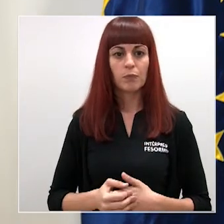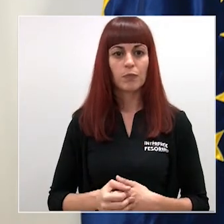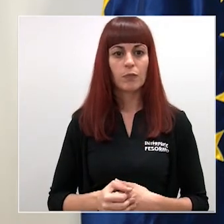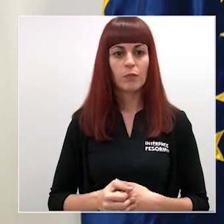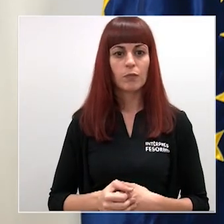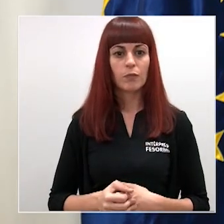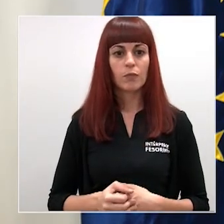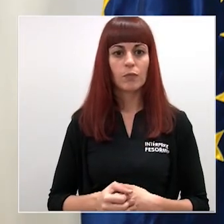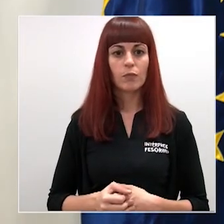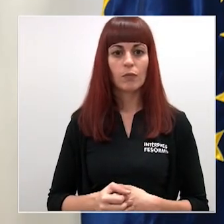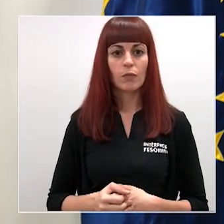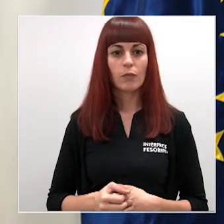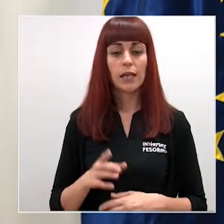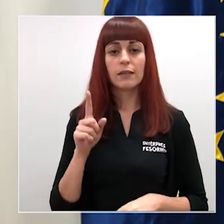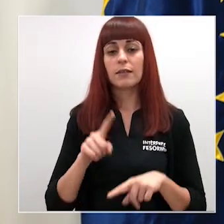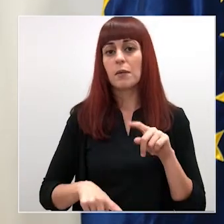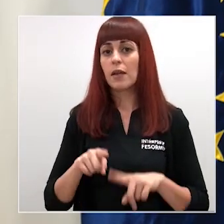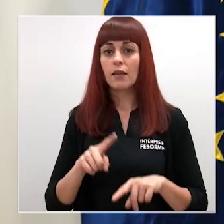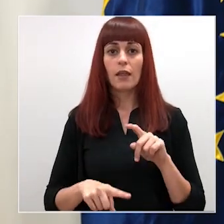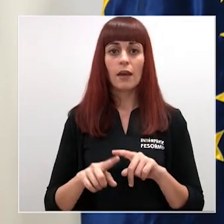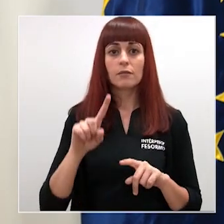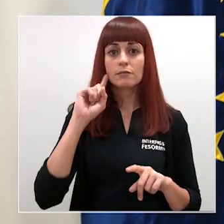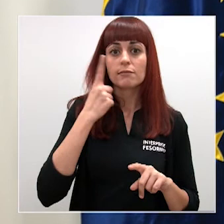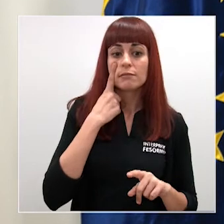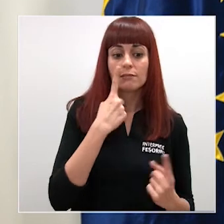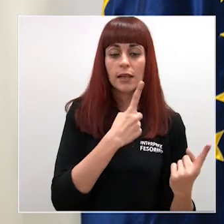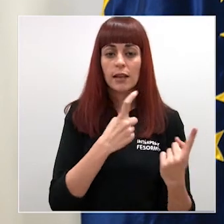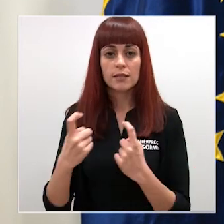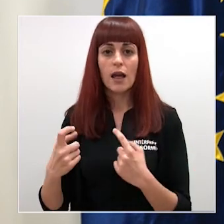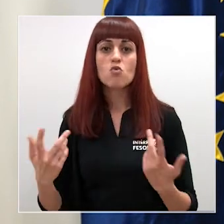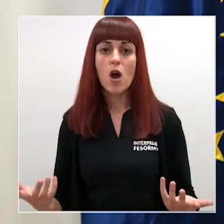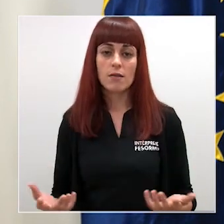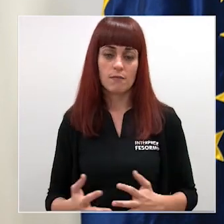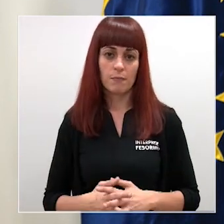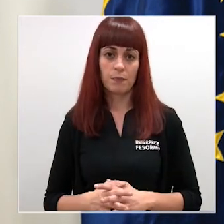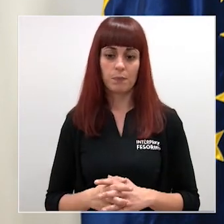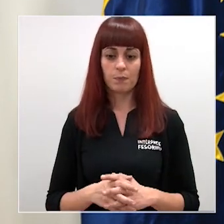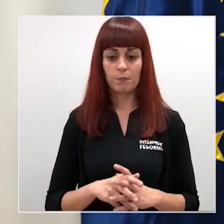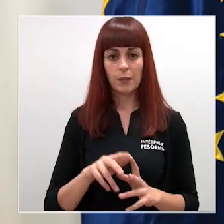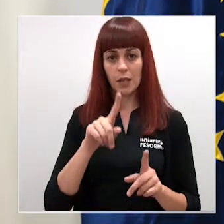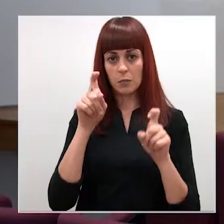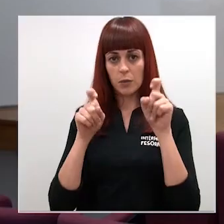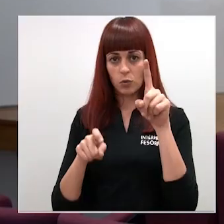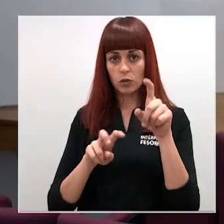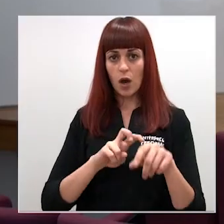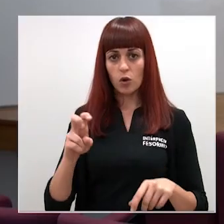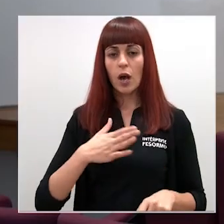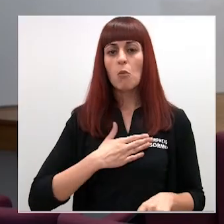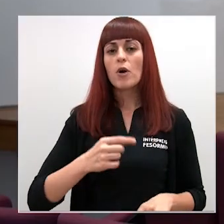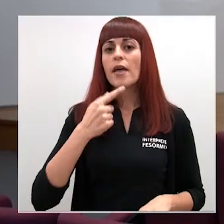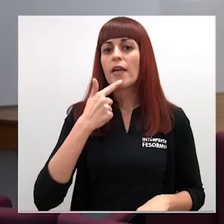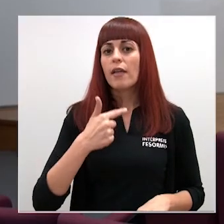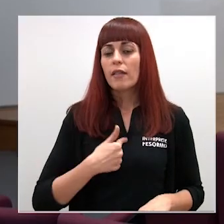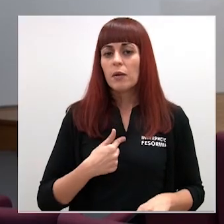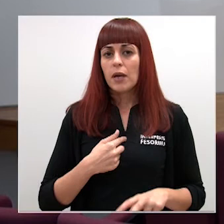en virtud de la necesidad que detectemos en los proyectos que no han recibido ayuda por otra parte preguntan ¿puede señalar alguna de